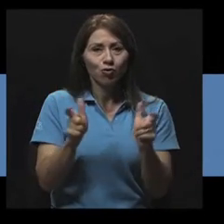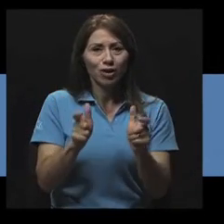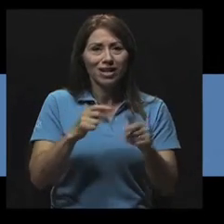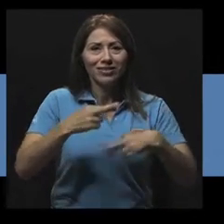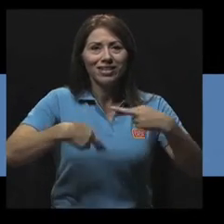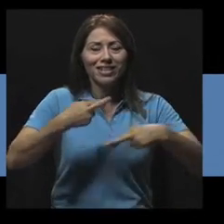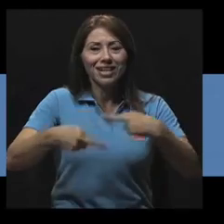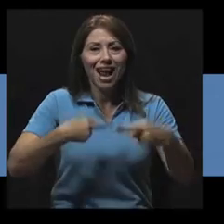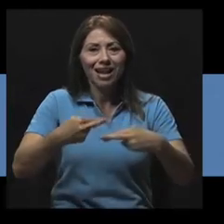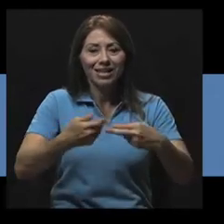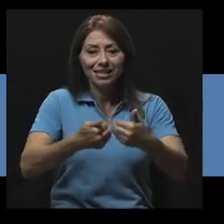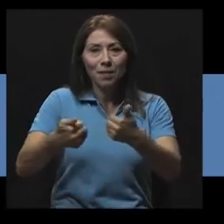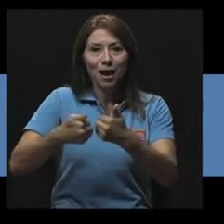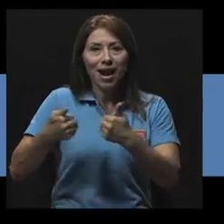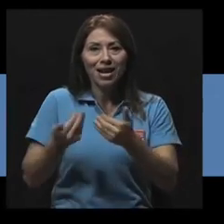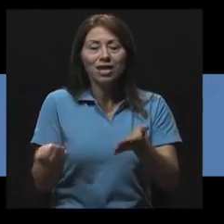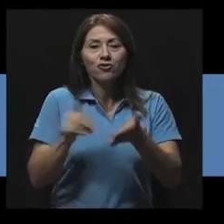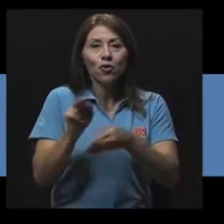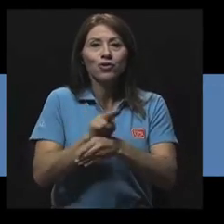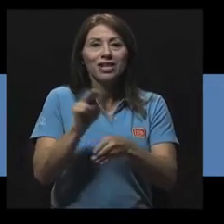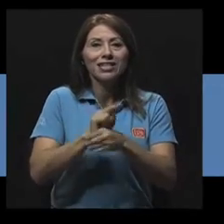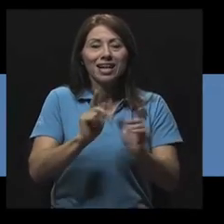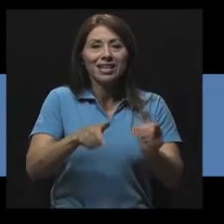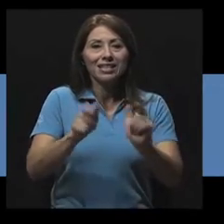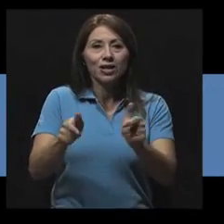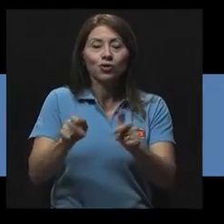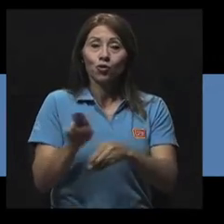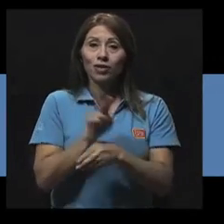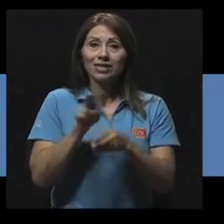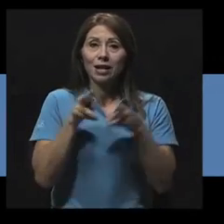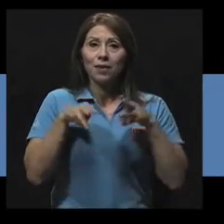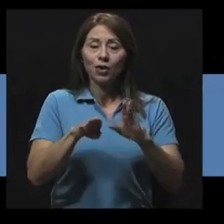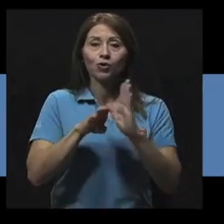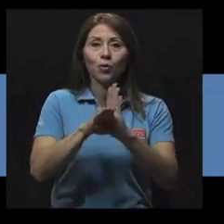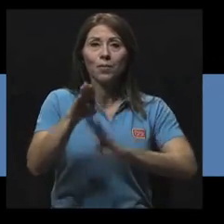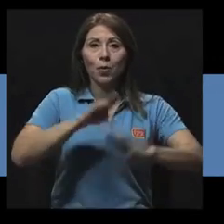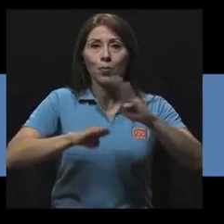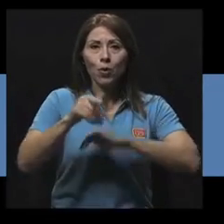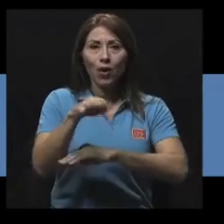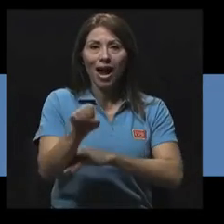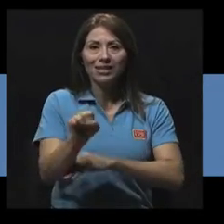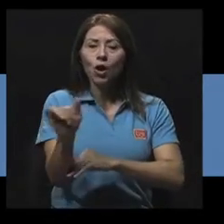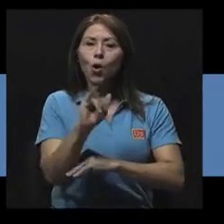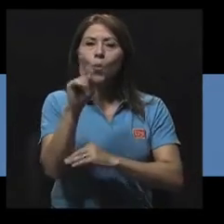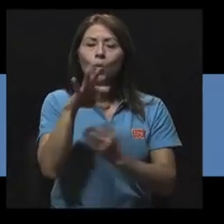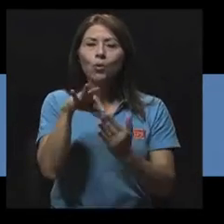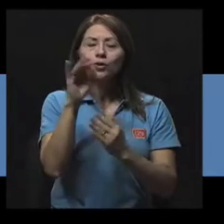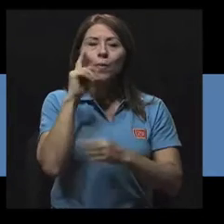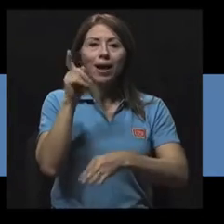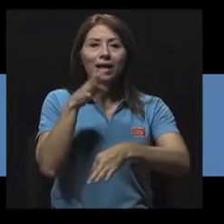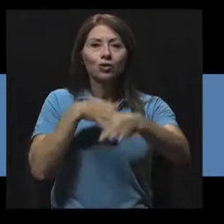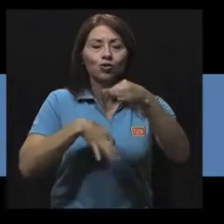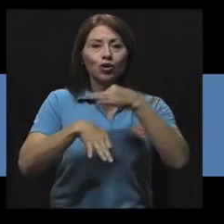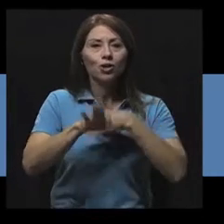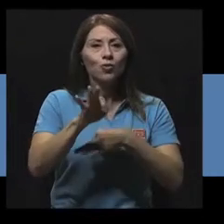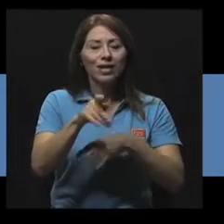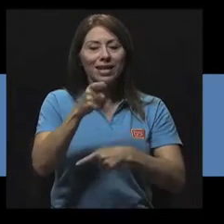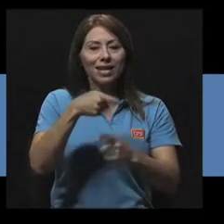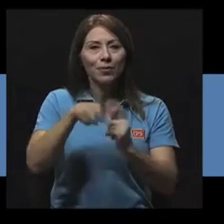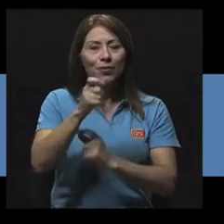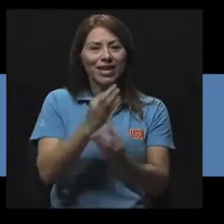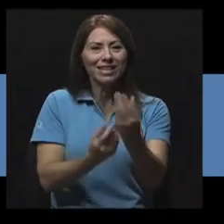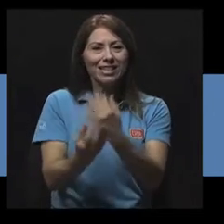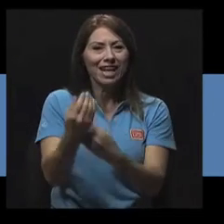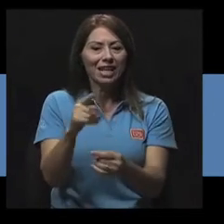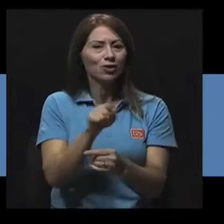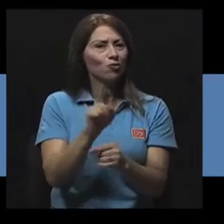reutilizar desechos, y utilizar métodos como la producción de biogás, como alternativa para sustituir la incineración de desechos